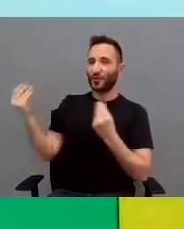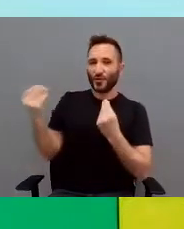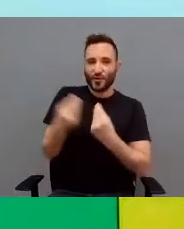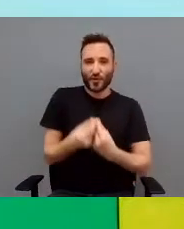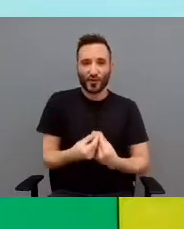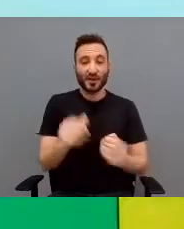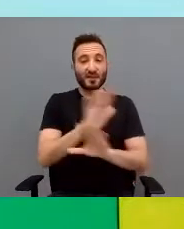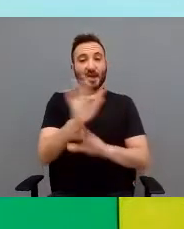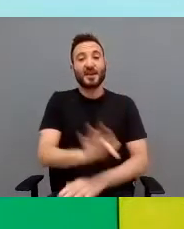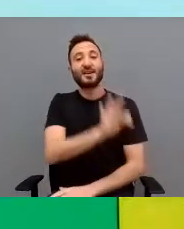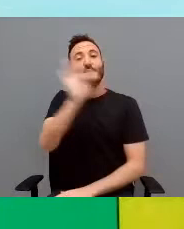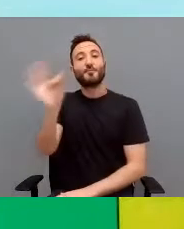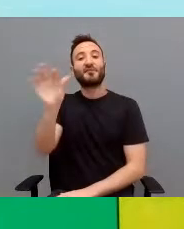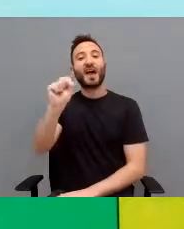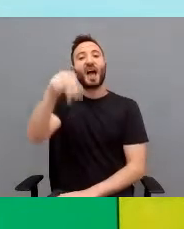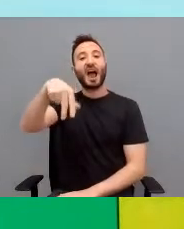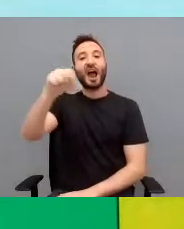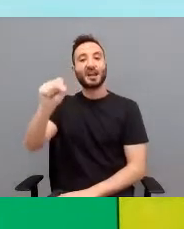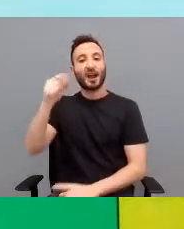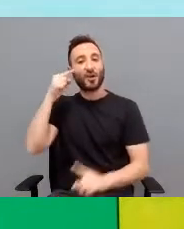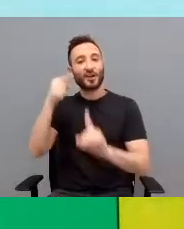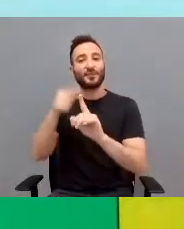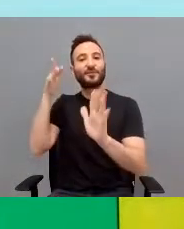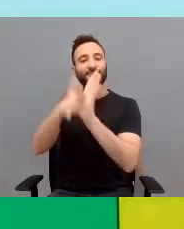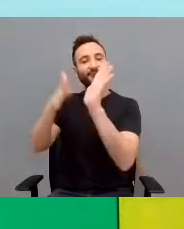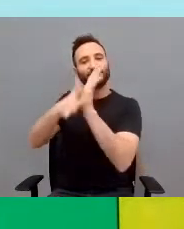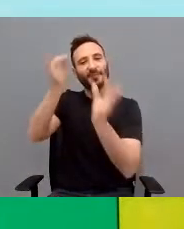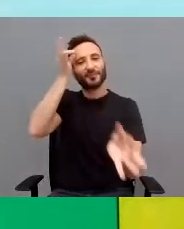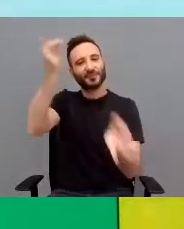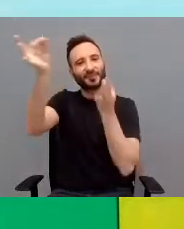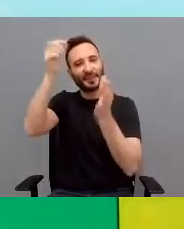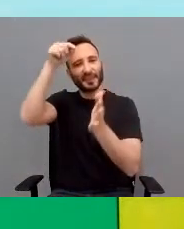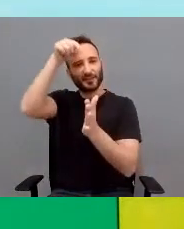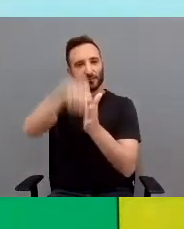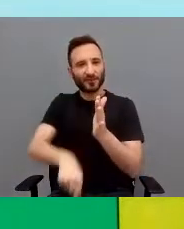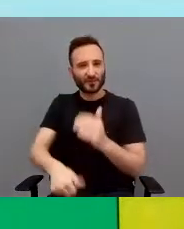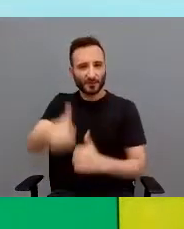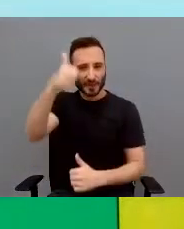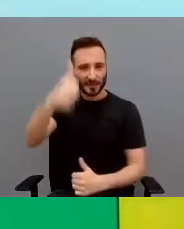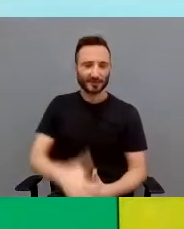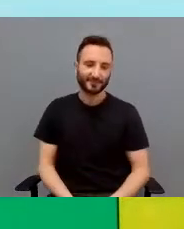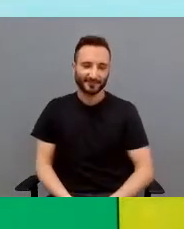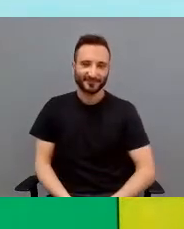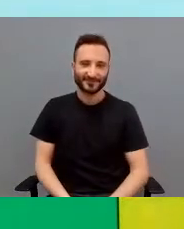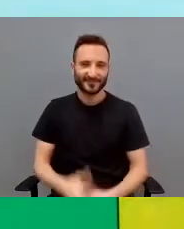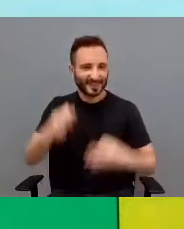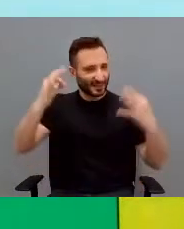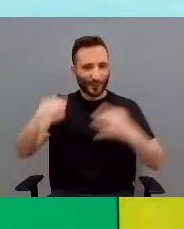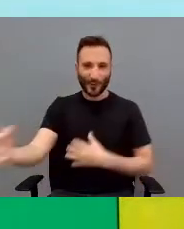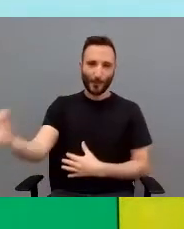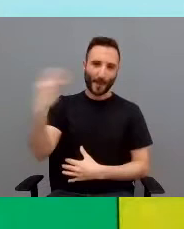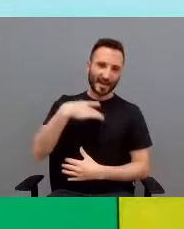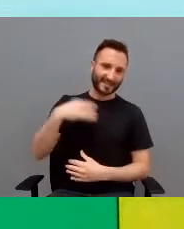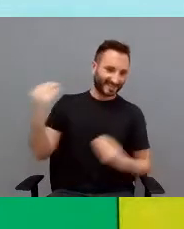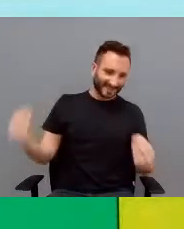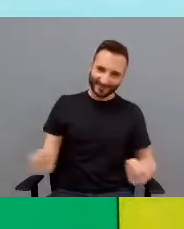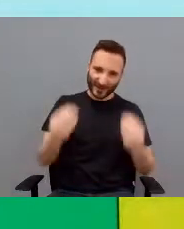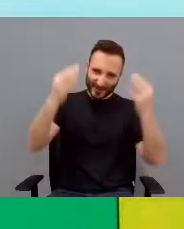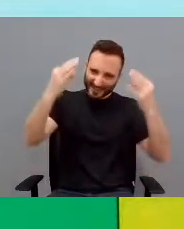y paso a la palabra a Ana, que lo va a desarrollar de manera más profunda y seguro que mejor que yo.